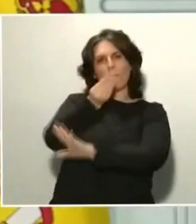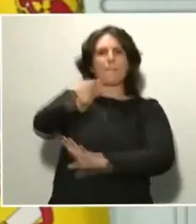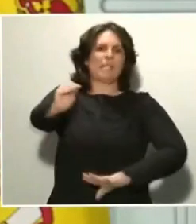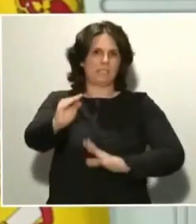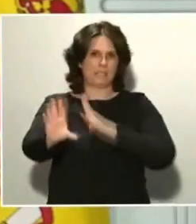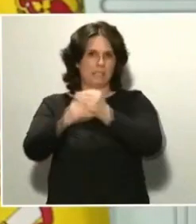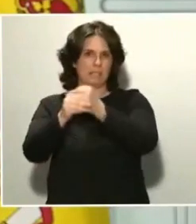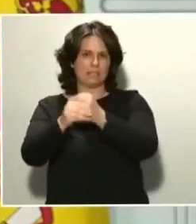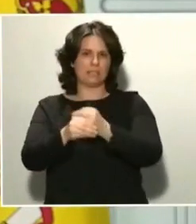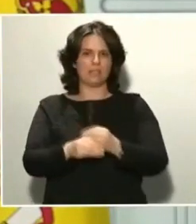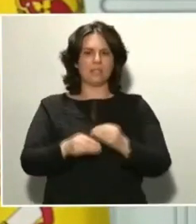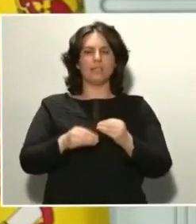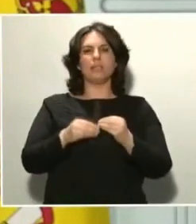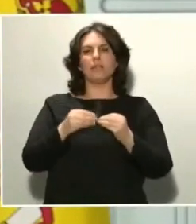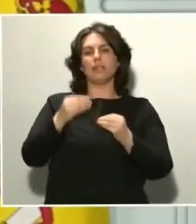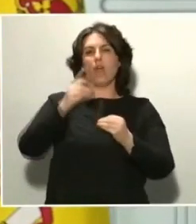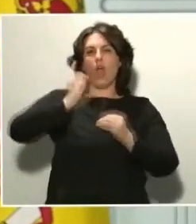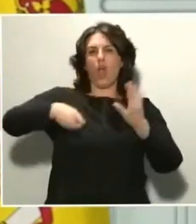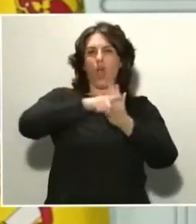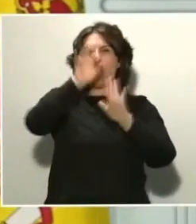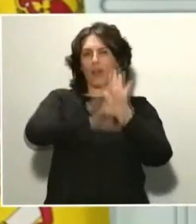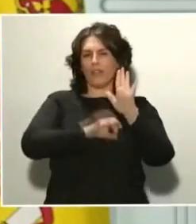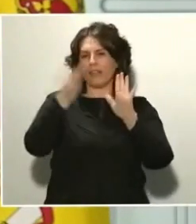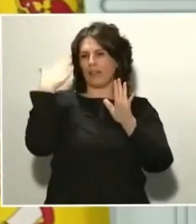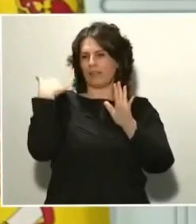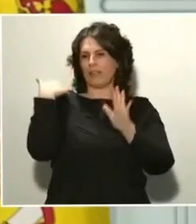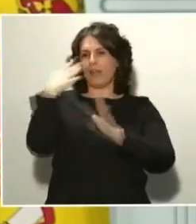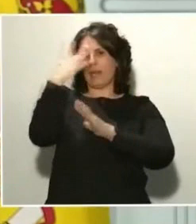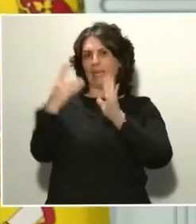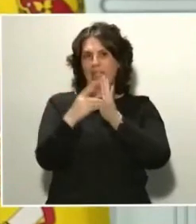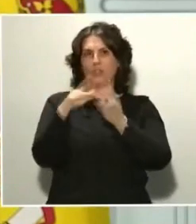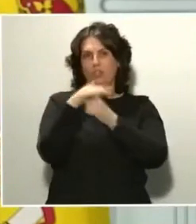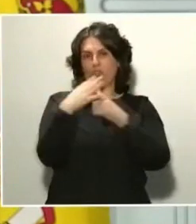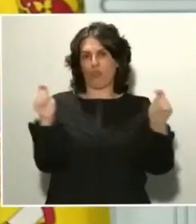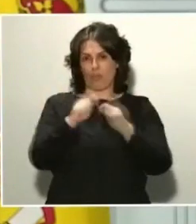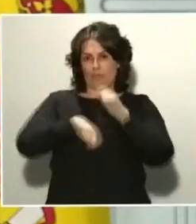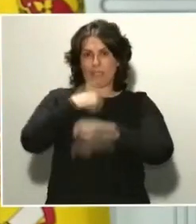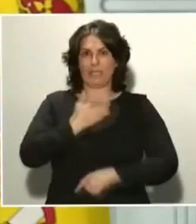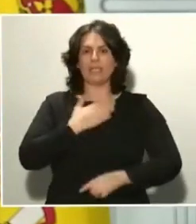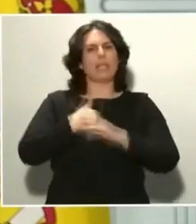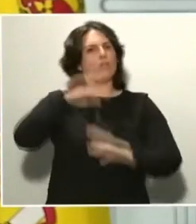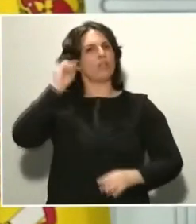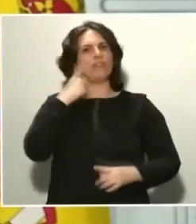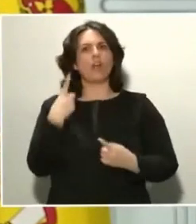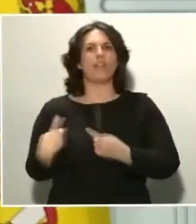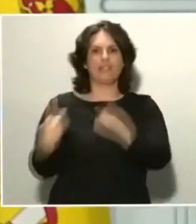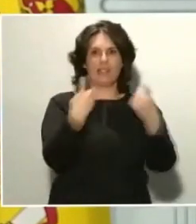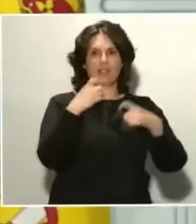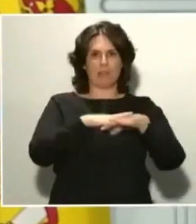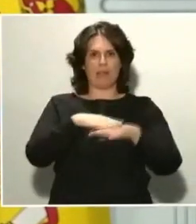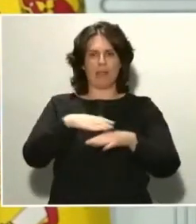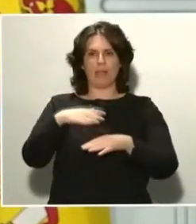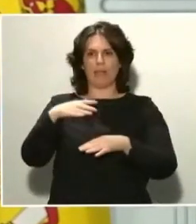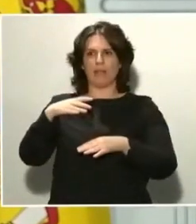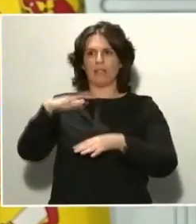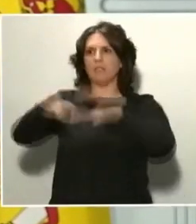que dictamos el día posterior al decreto de estado de alarma hemos identificado, y ayudar a conocer también